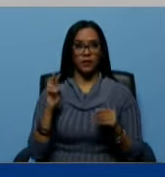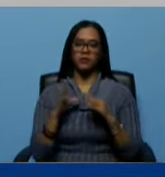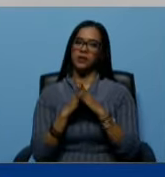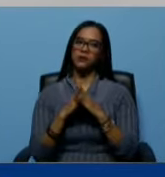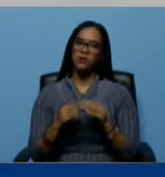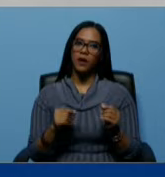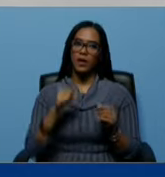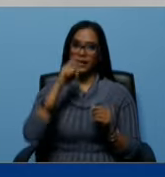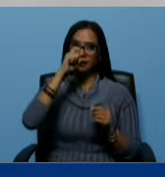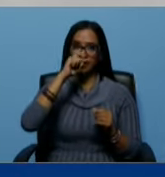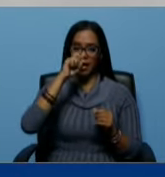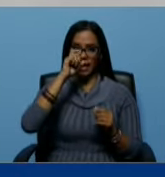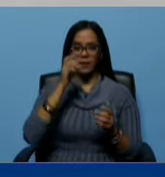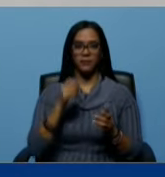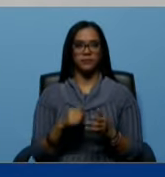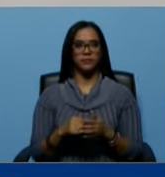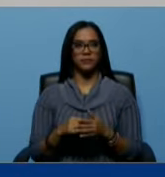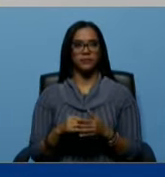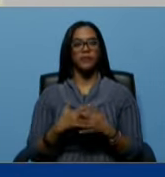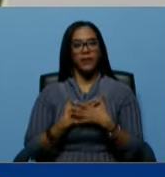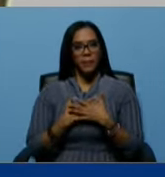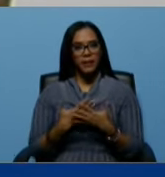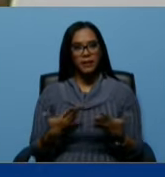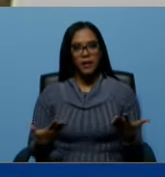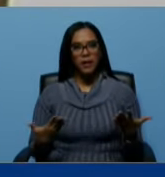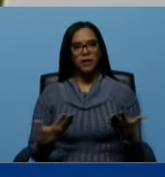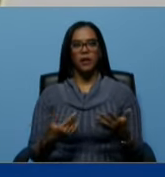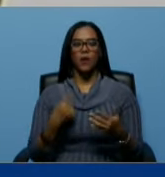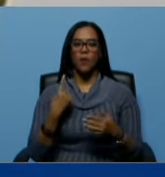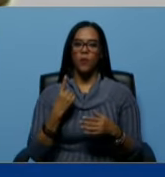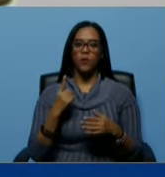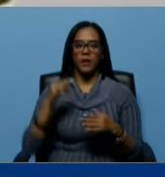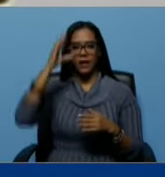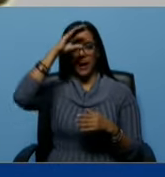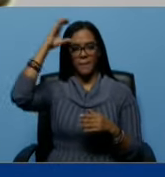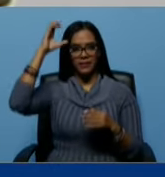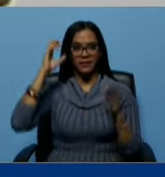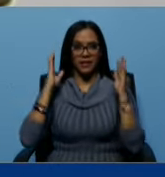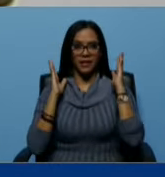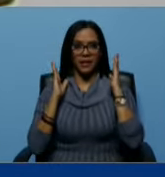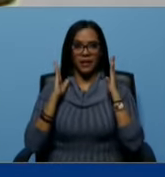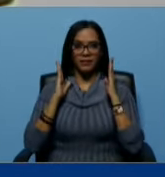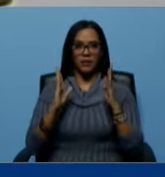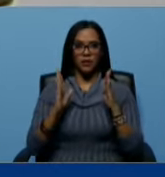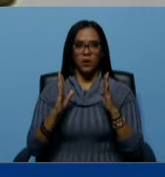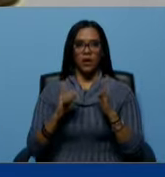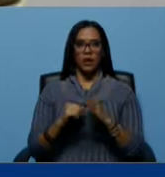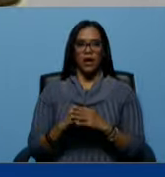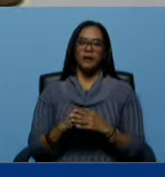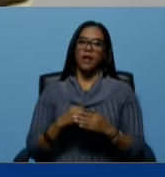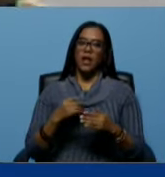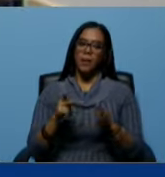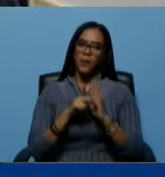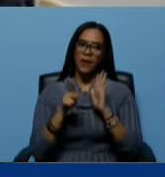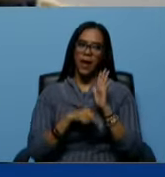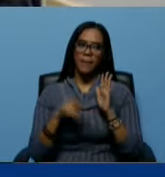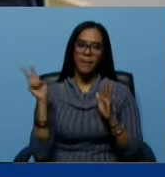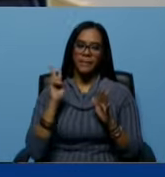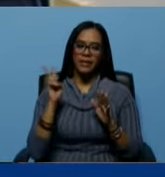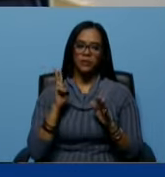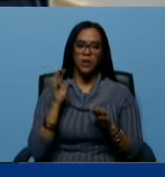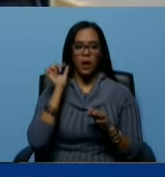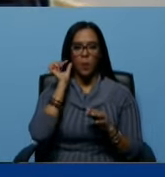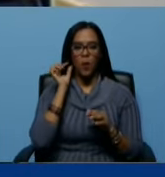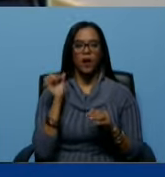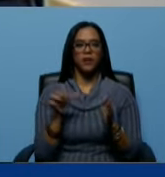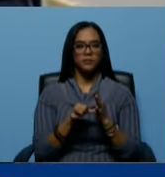edades brindarle una calidad de atención a través del programa Venezuela Mujer en